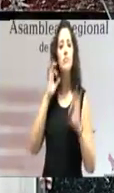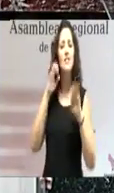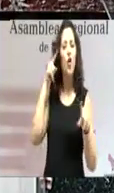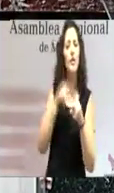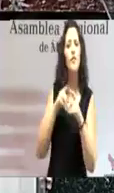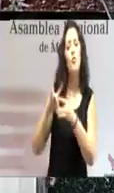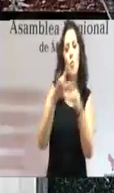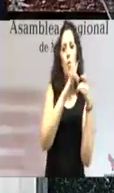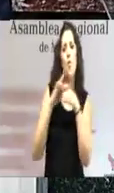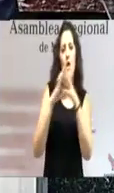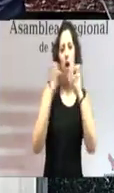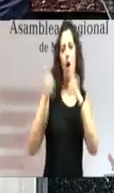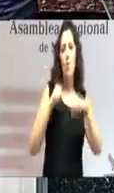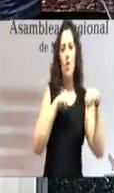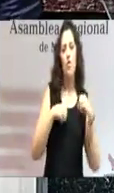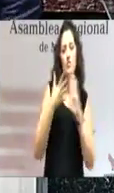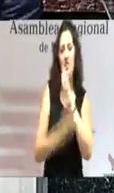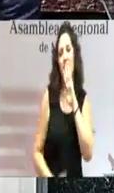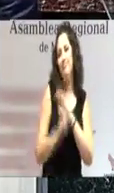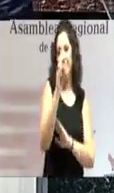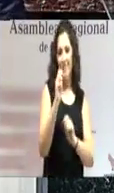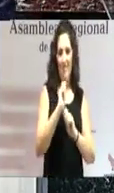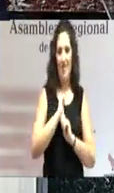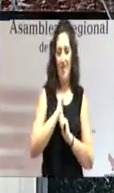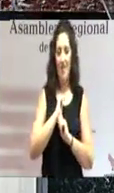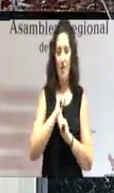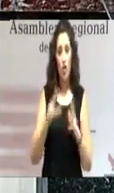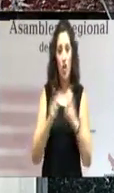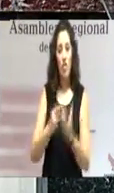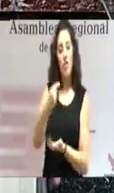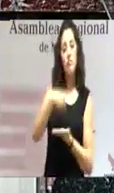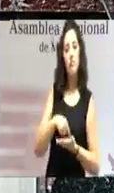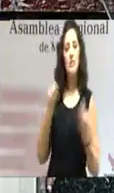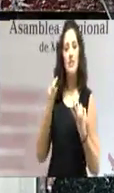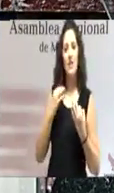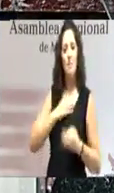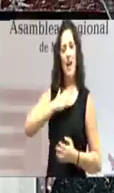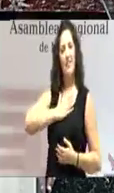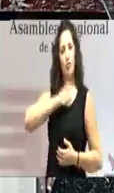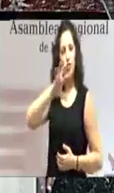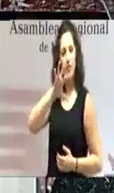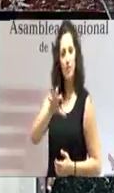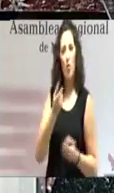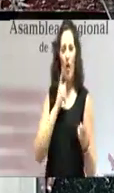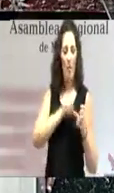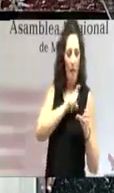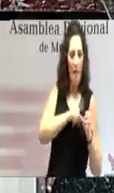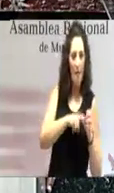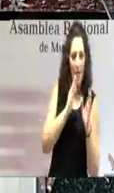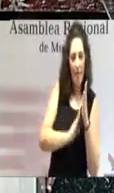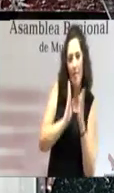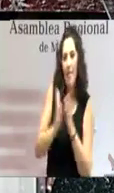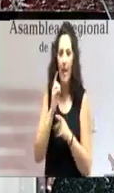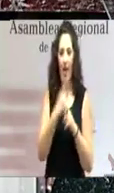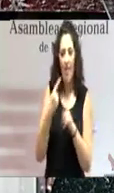todos. La sociedad nos exige más patriotismo y menos partidismo, más defensa de